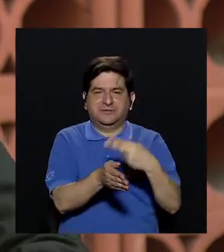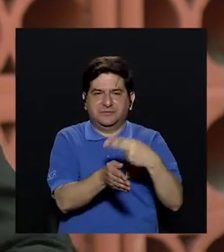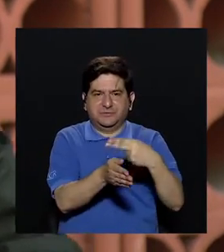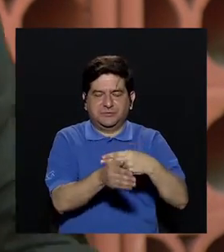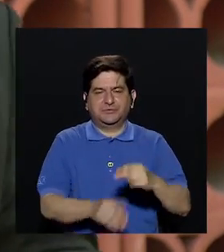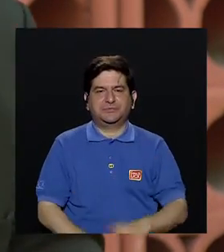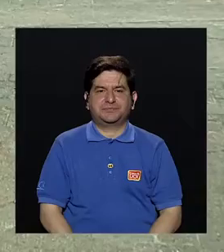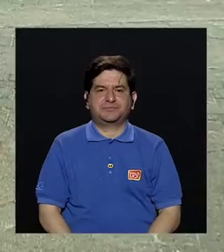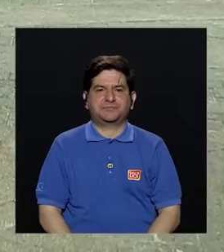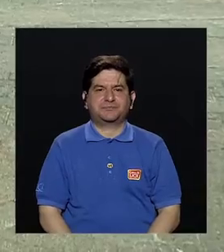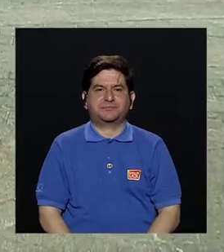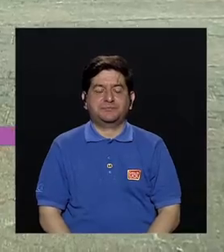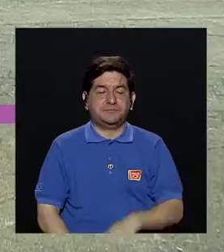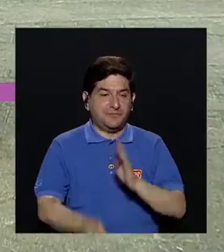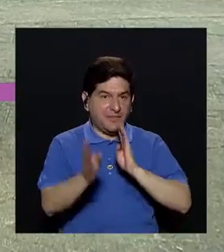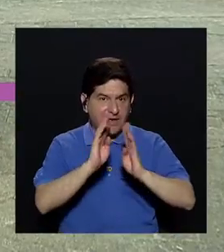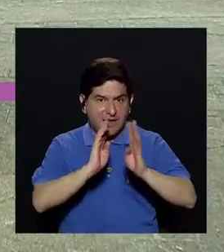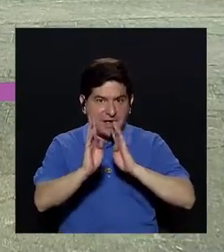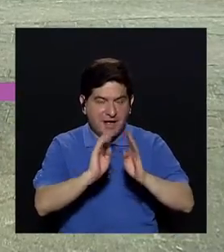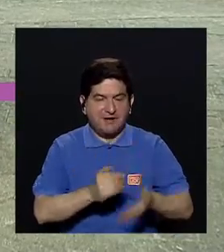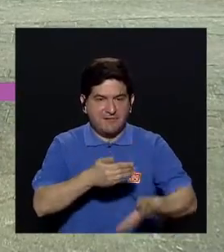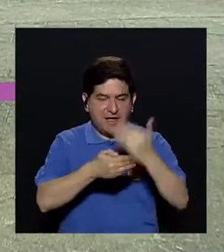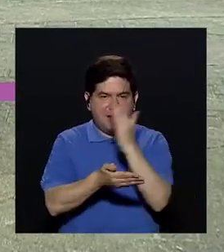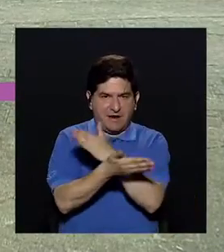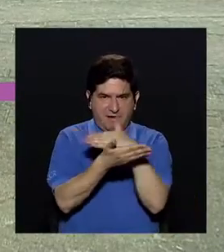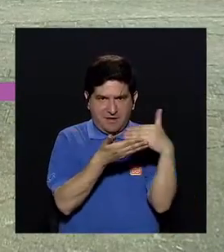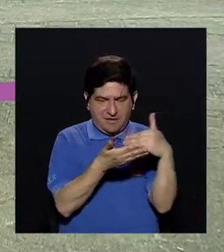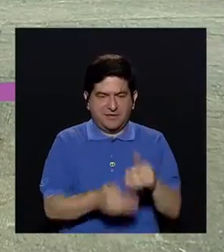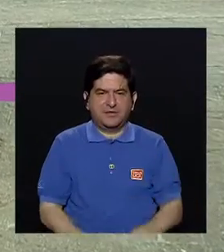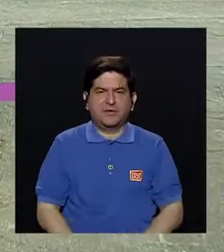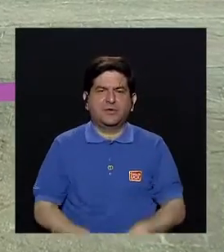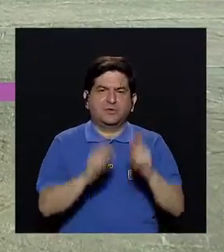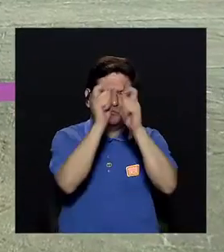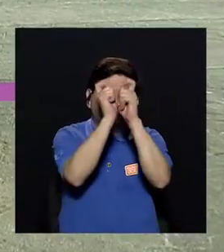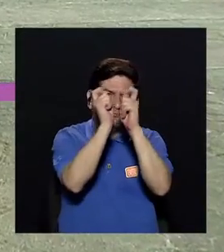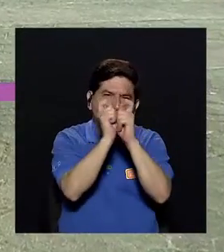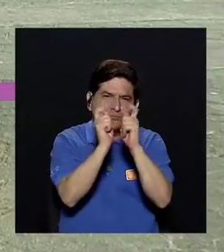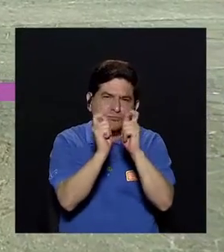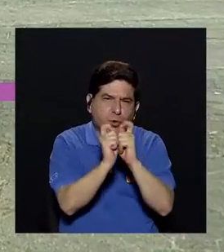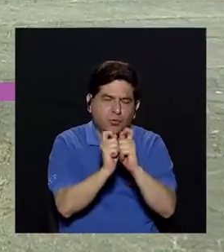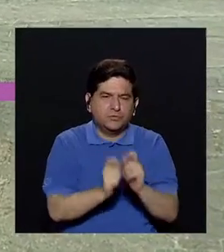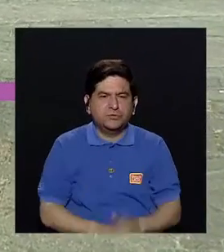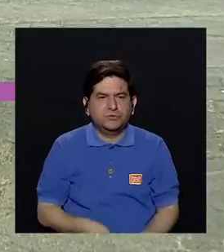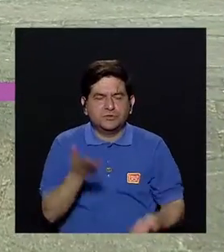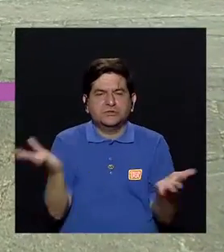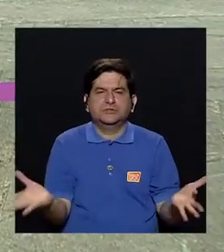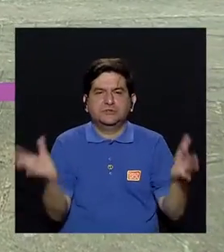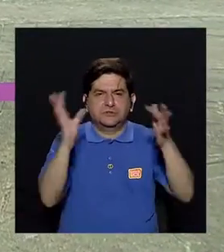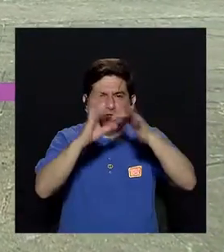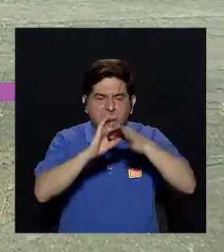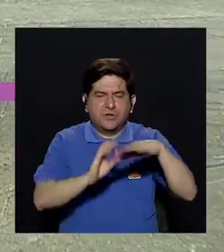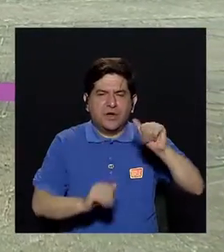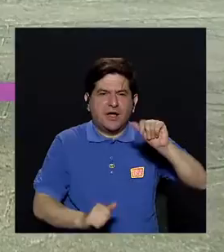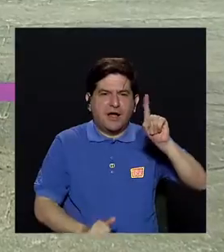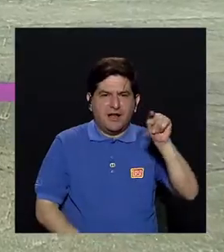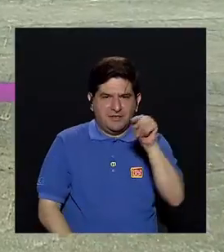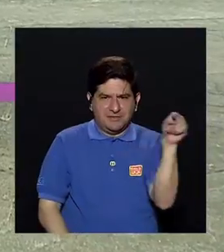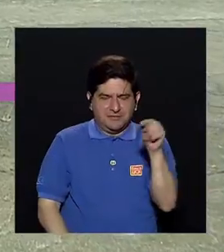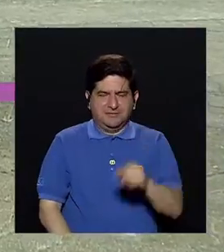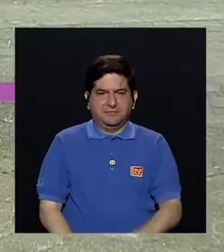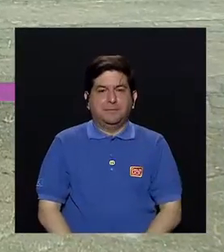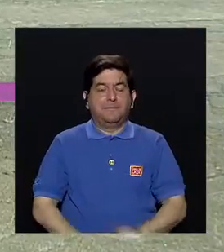hospital. Doctor, estábamos conversando en el bloque anterior de aspectos más asociados al Alzheimer,